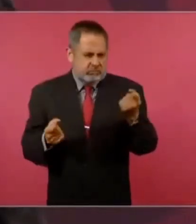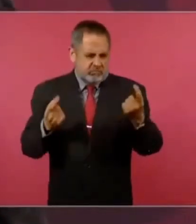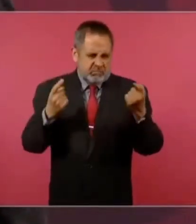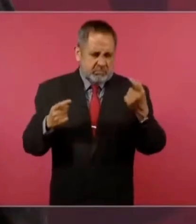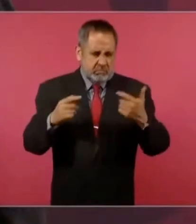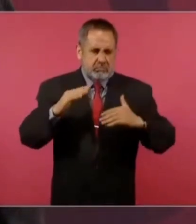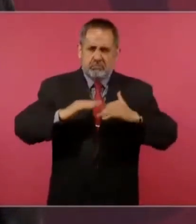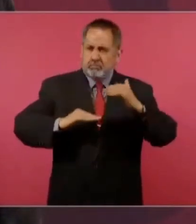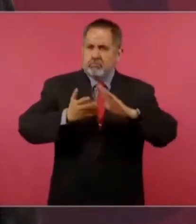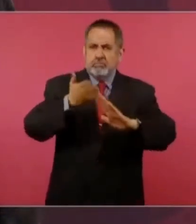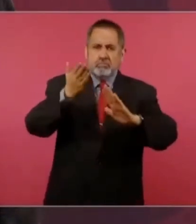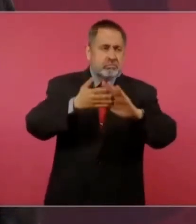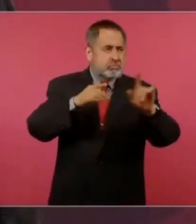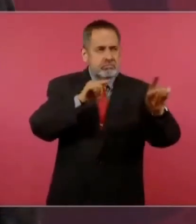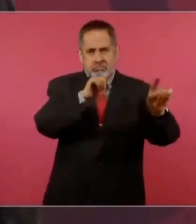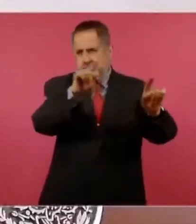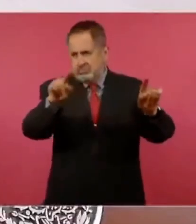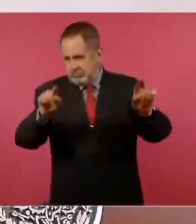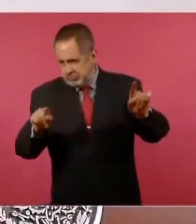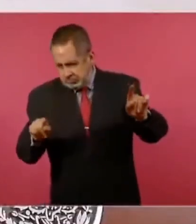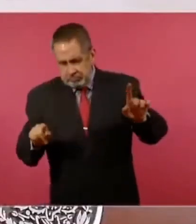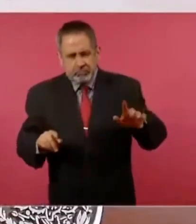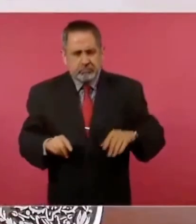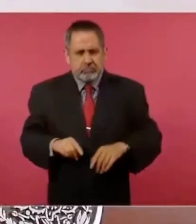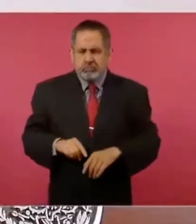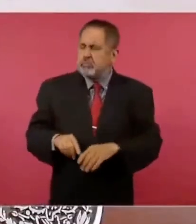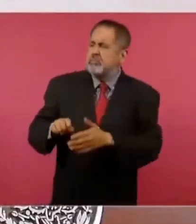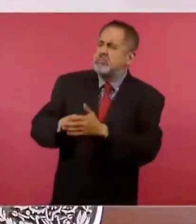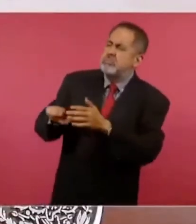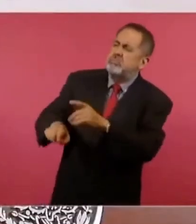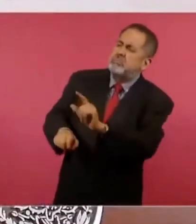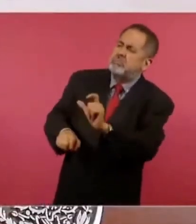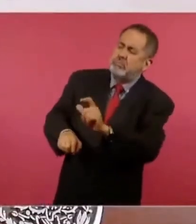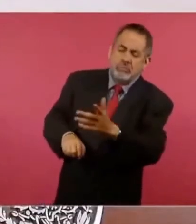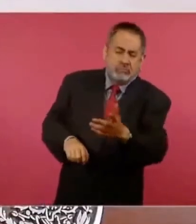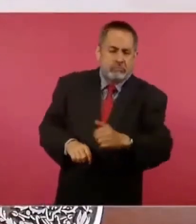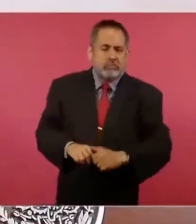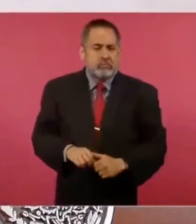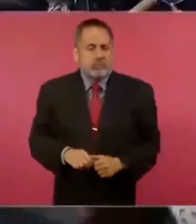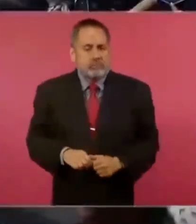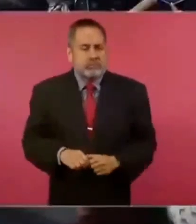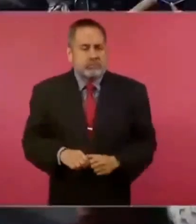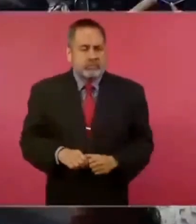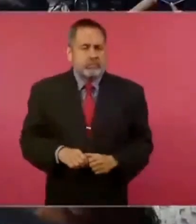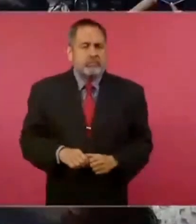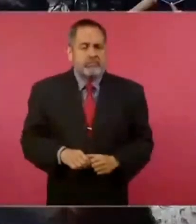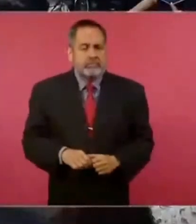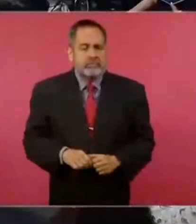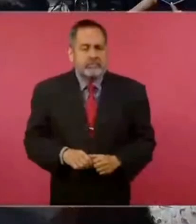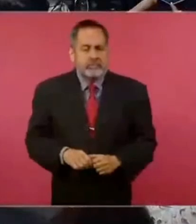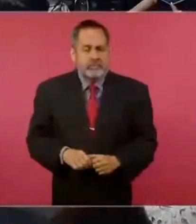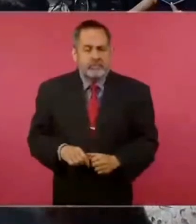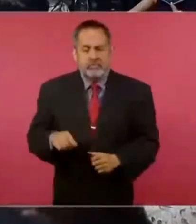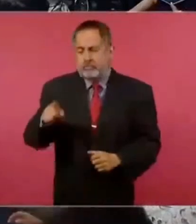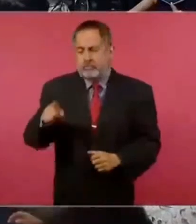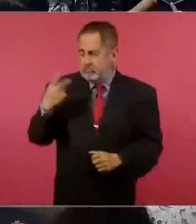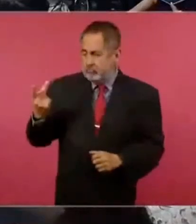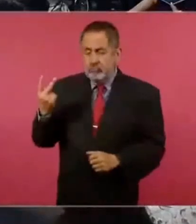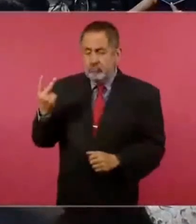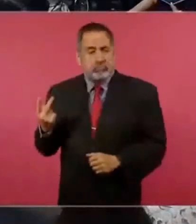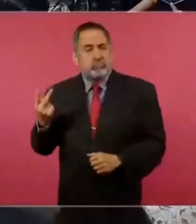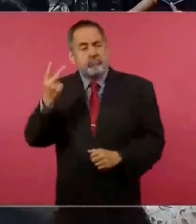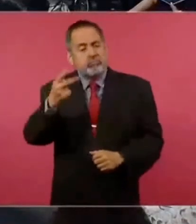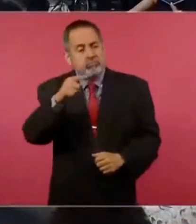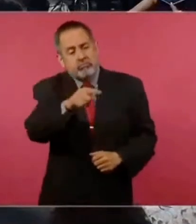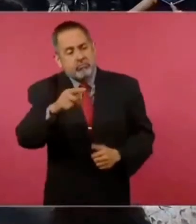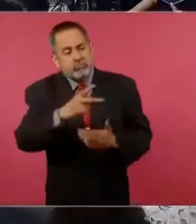obras y a revisar algunos